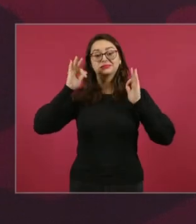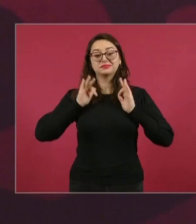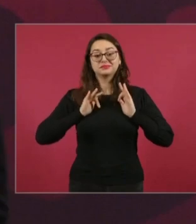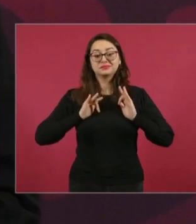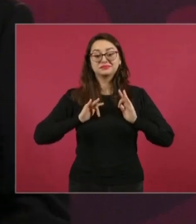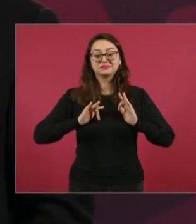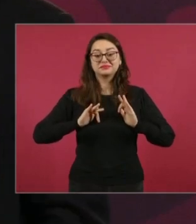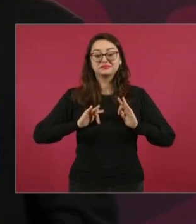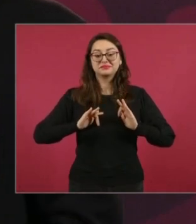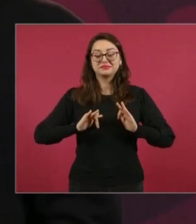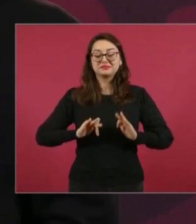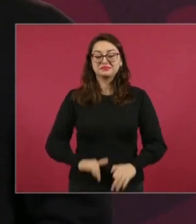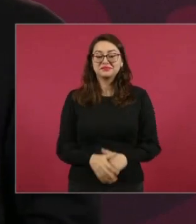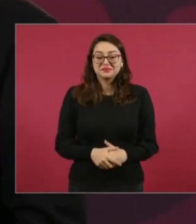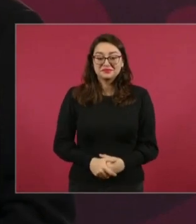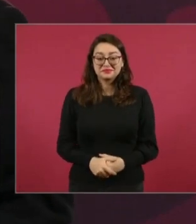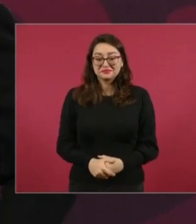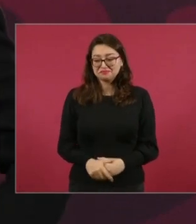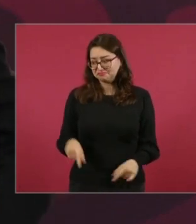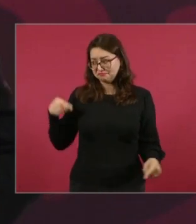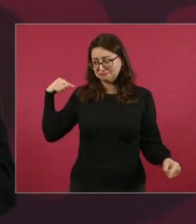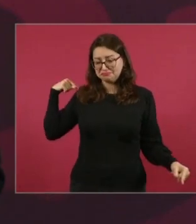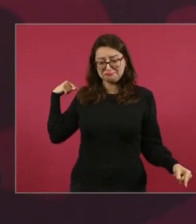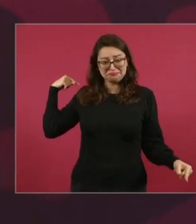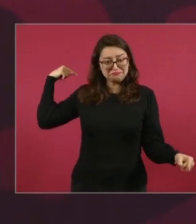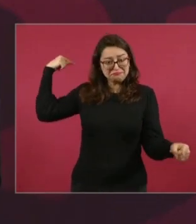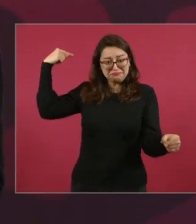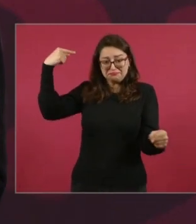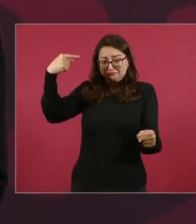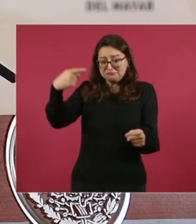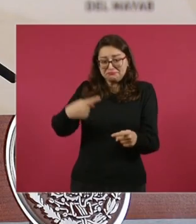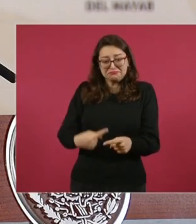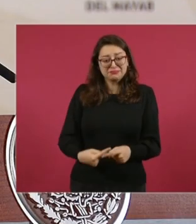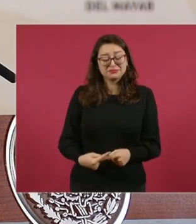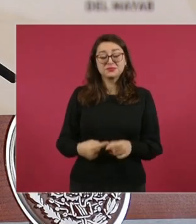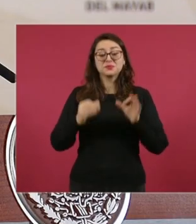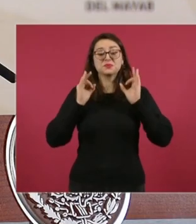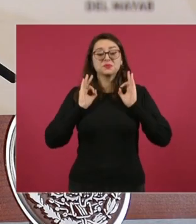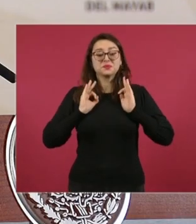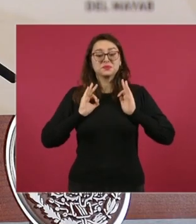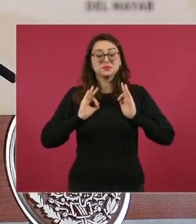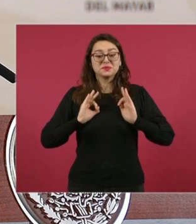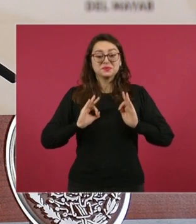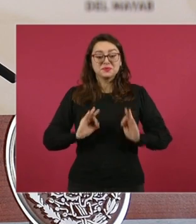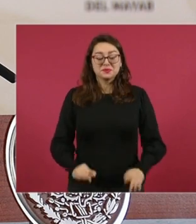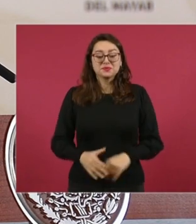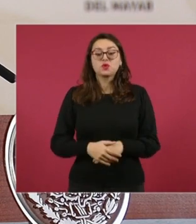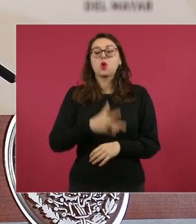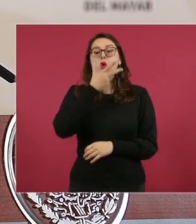como decía Donciano Arriaga,